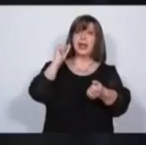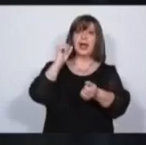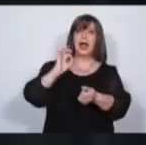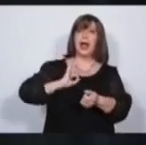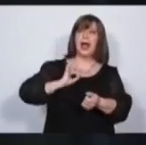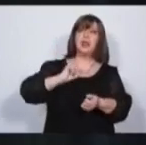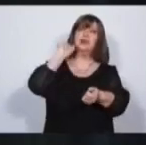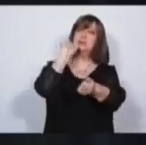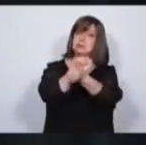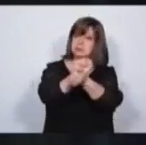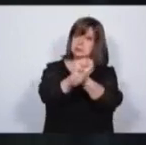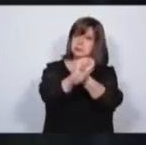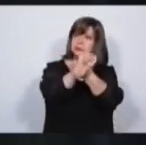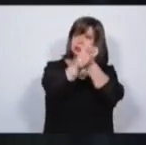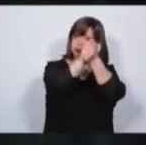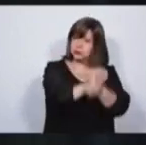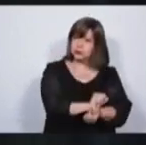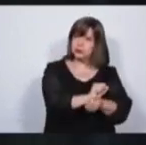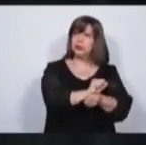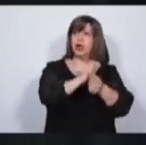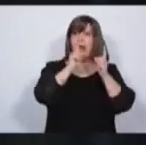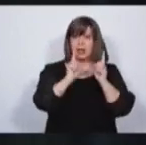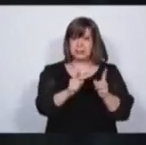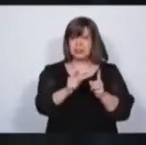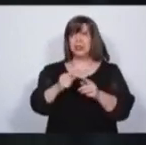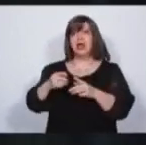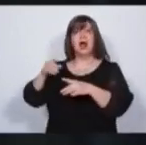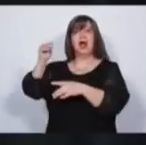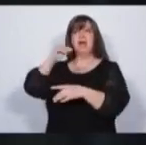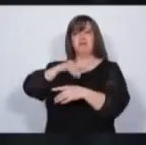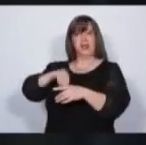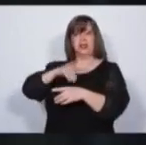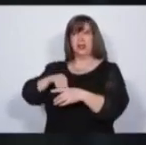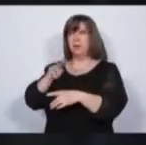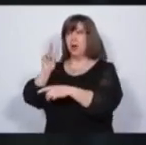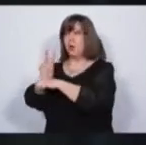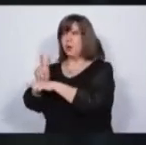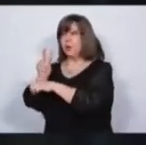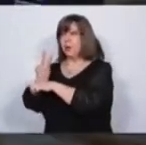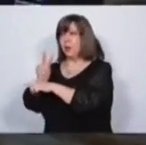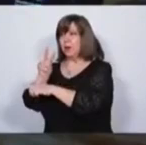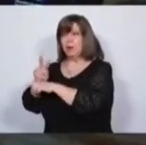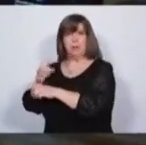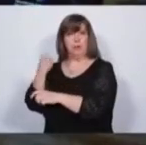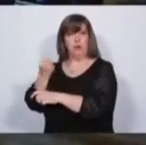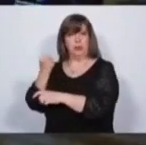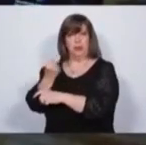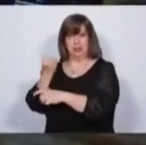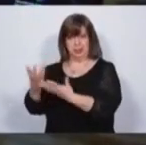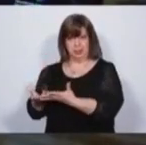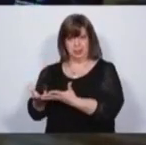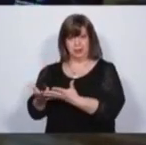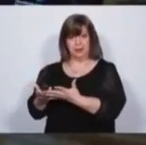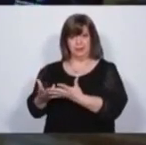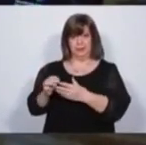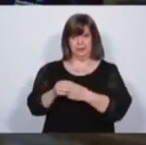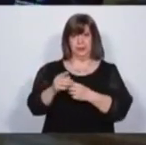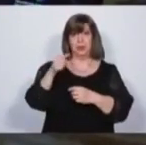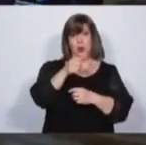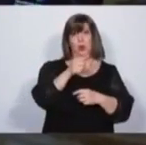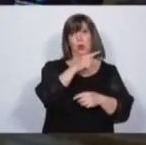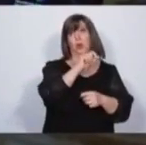duras que privilegiaran cuidar a las víctimas y no a las delincuentes. Gracias, candidato. Gracias, candidato.